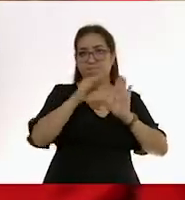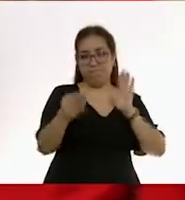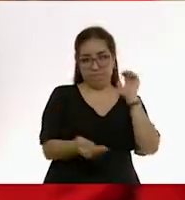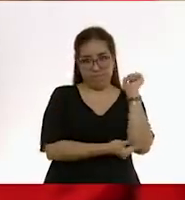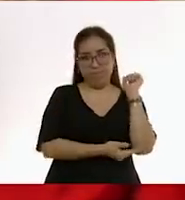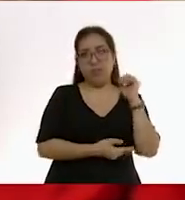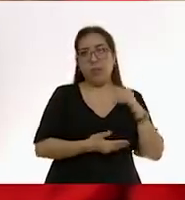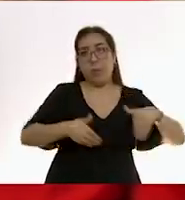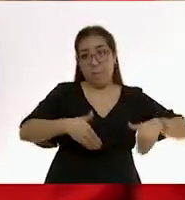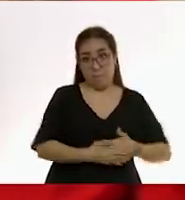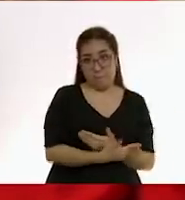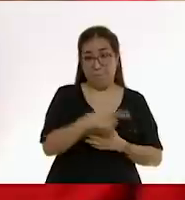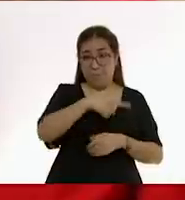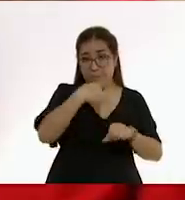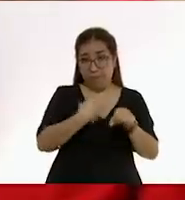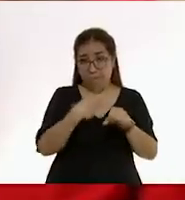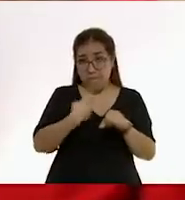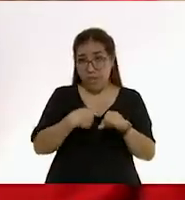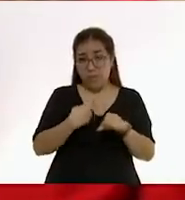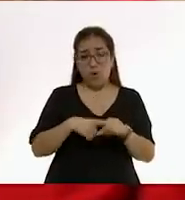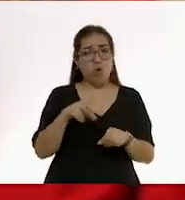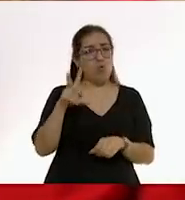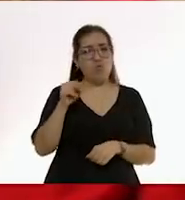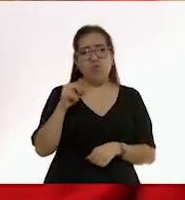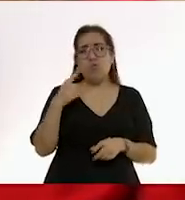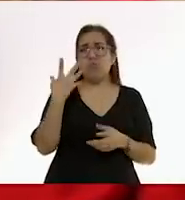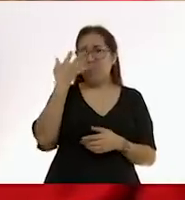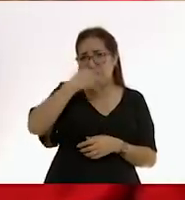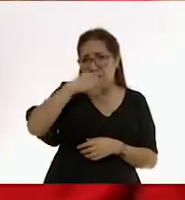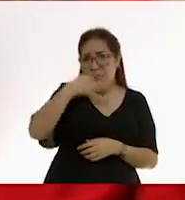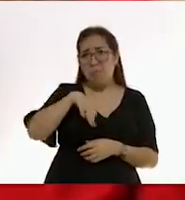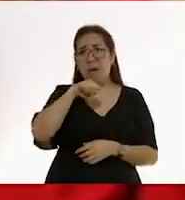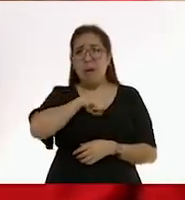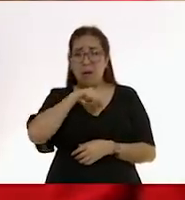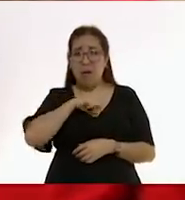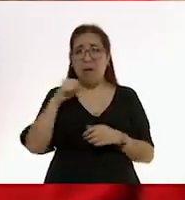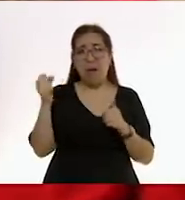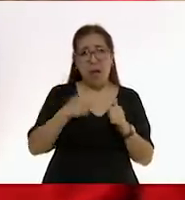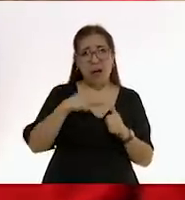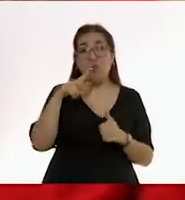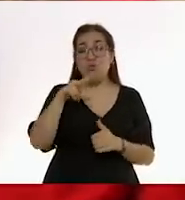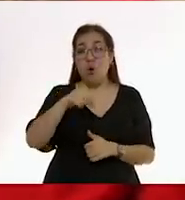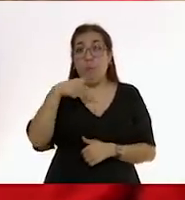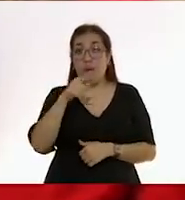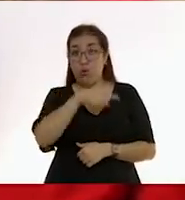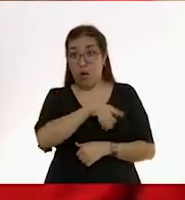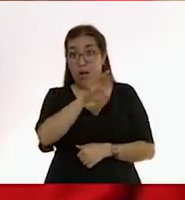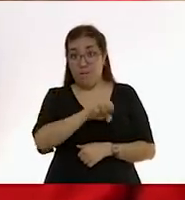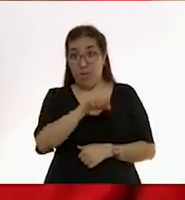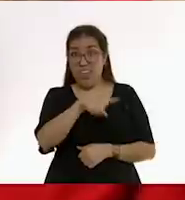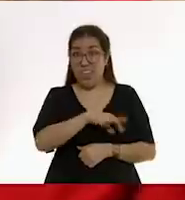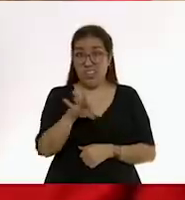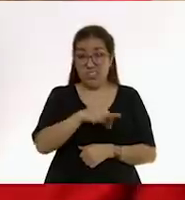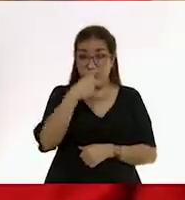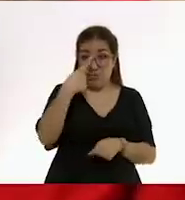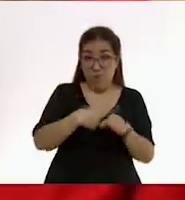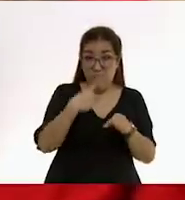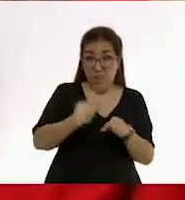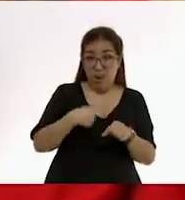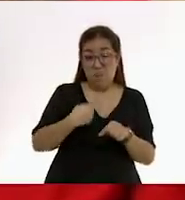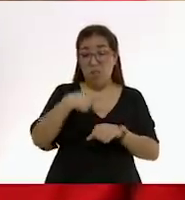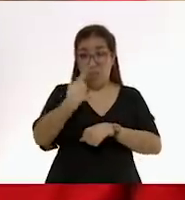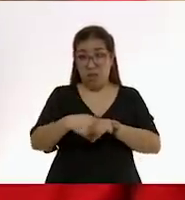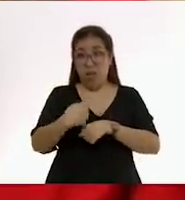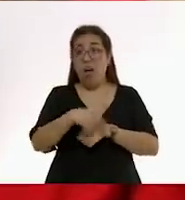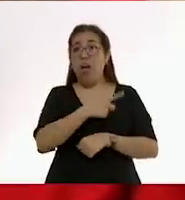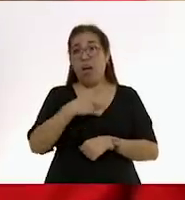enfermo. No nos referimos a que tenga a lo mejor una gripa o algo así que no sea muy preocupante. Pero un bebé que tiene una condición crónica es importante que esté